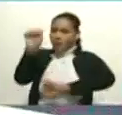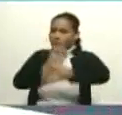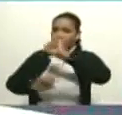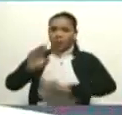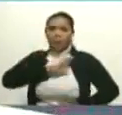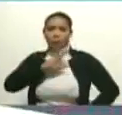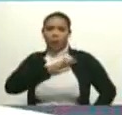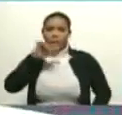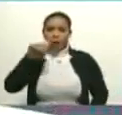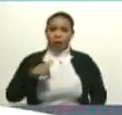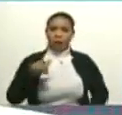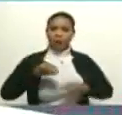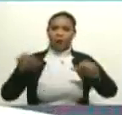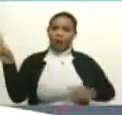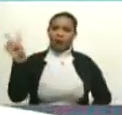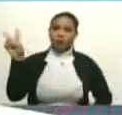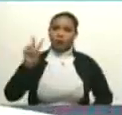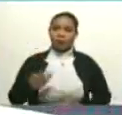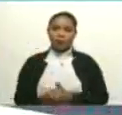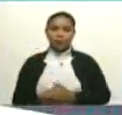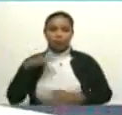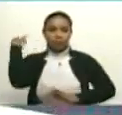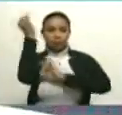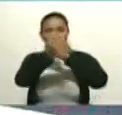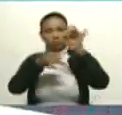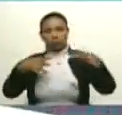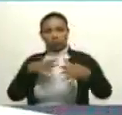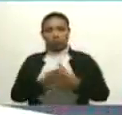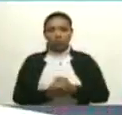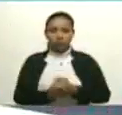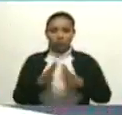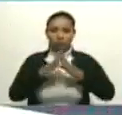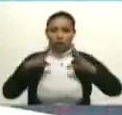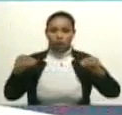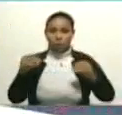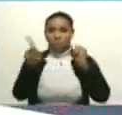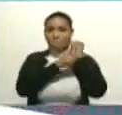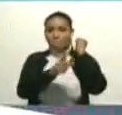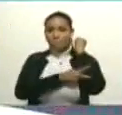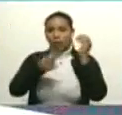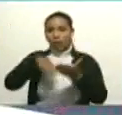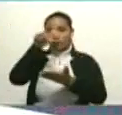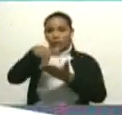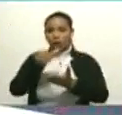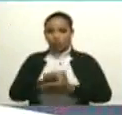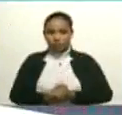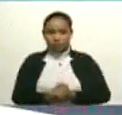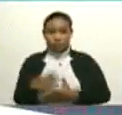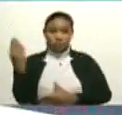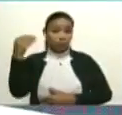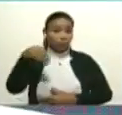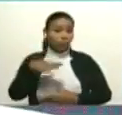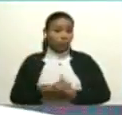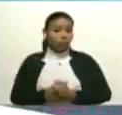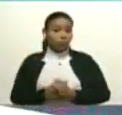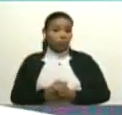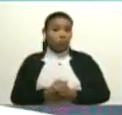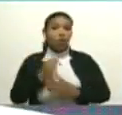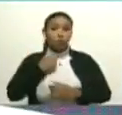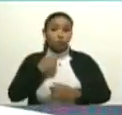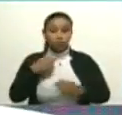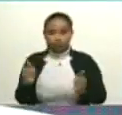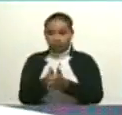nuestro, de la tierra venezolana, de la Amazonía venezolana, y de todos los parques nacionales. Y además, aliento